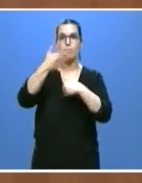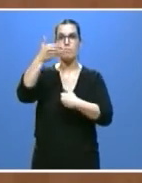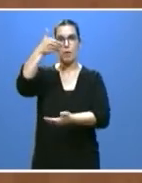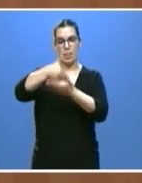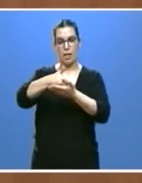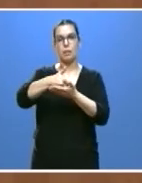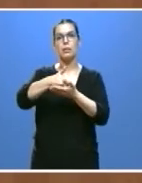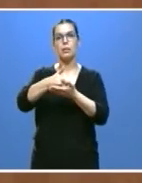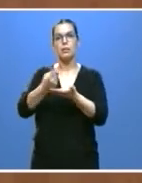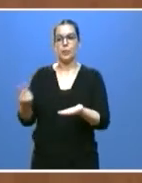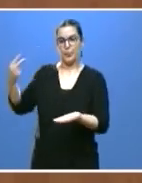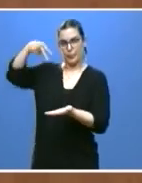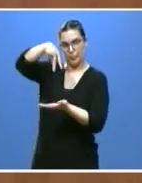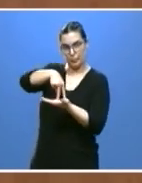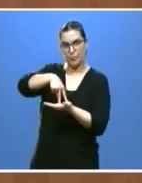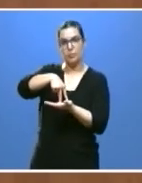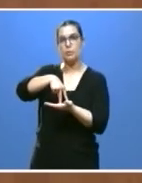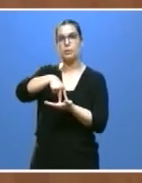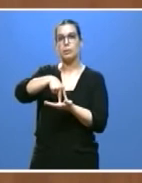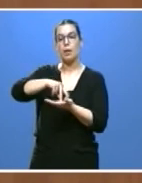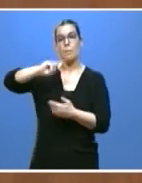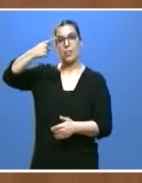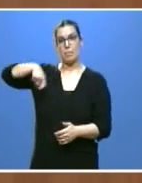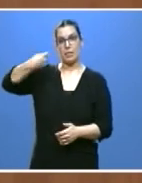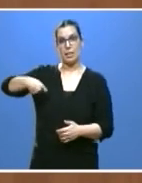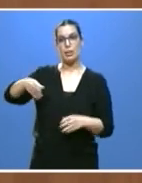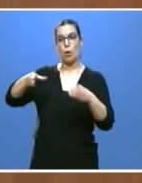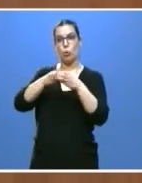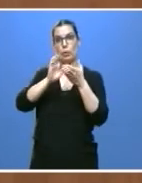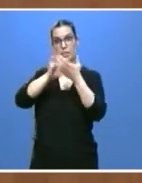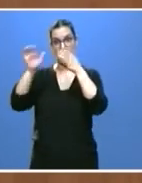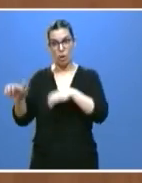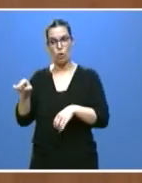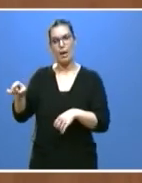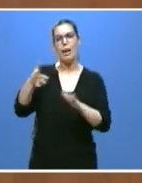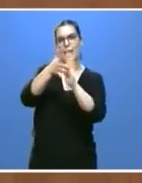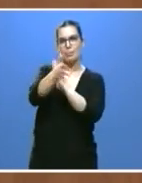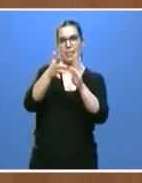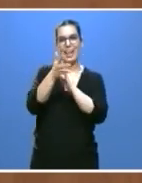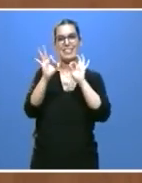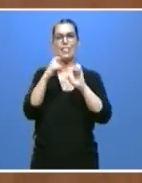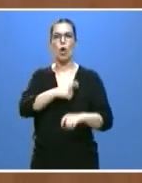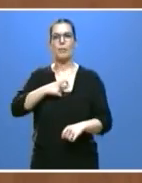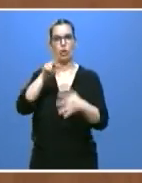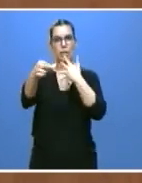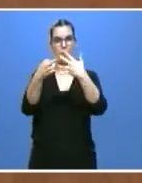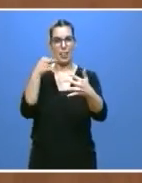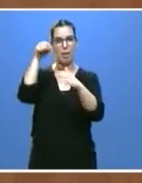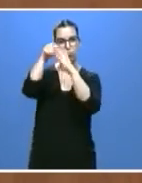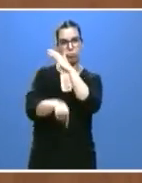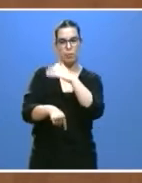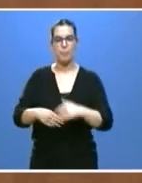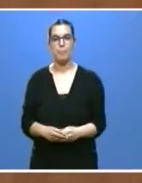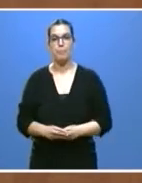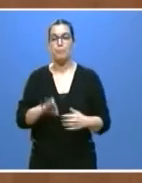en la comisión de transparencia por parte del vicepresidente del gobierno autonómico señorías el